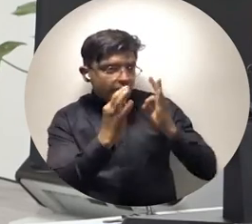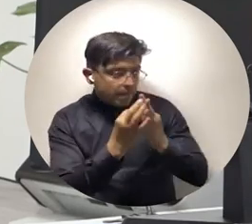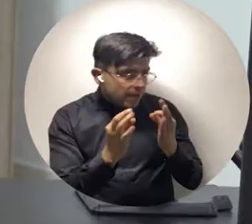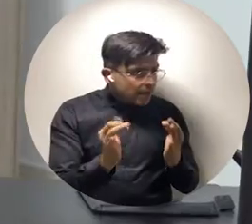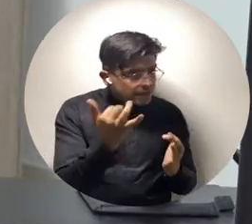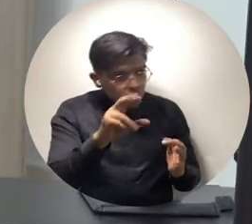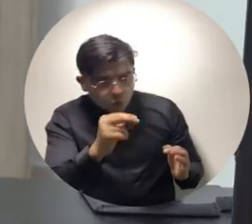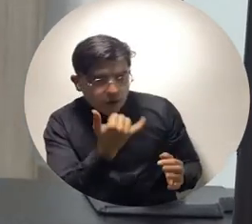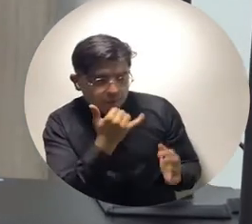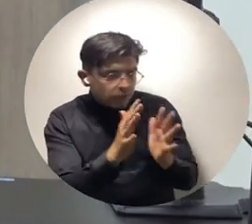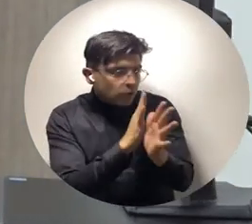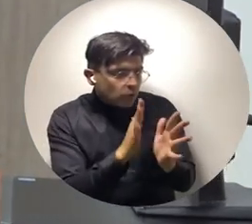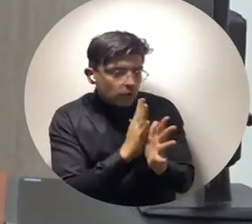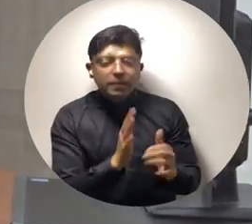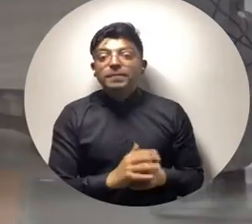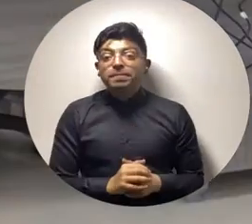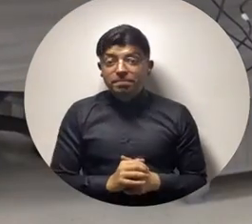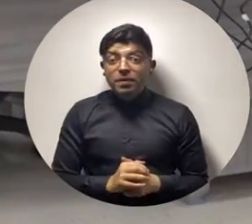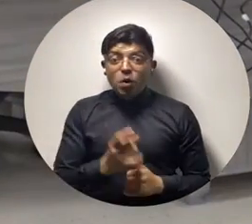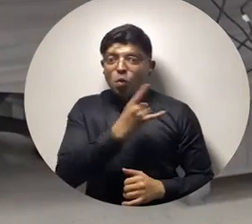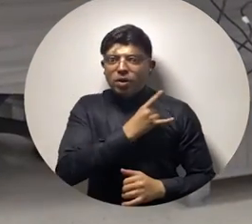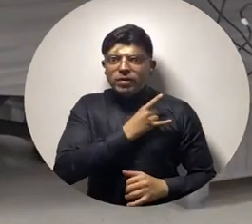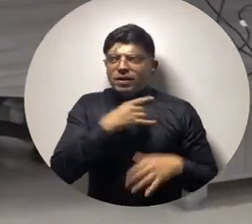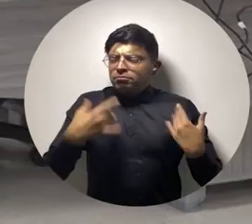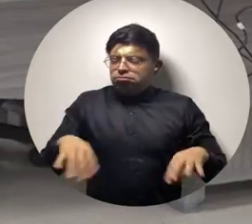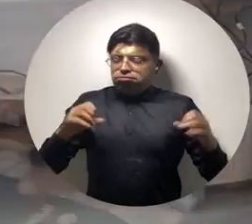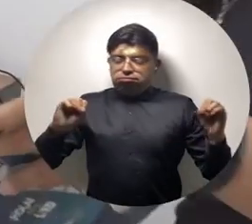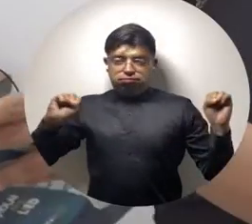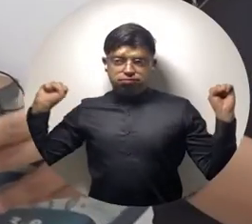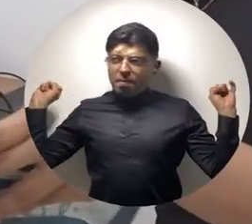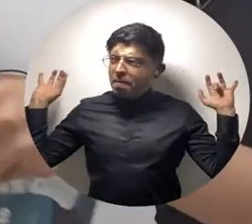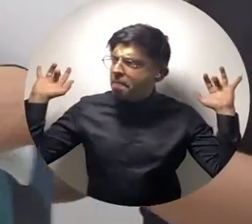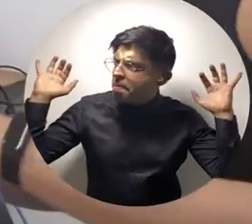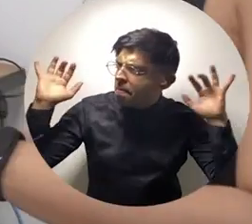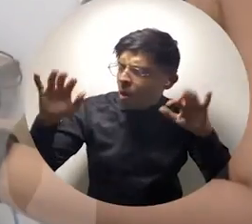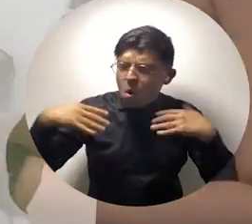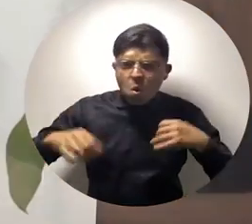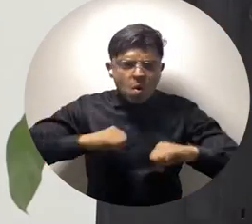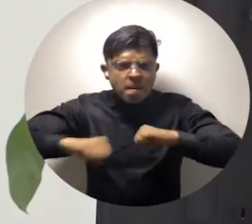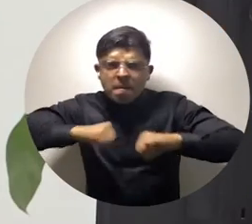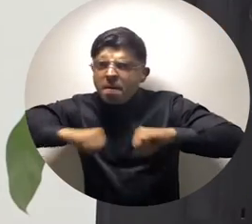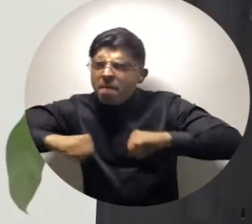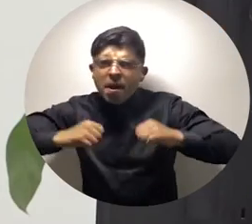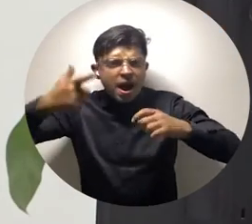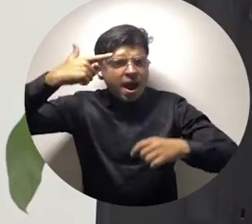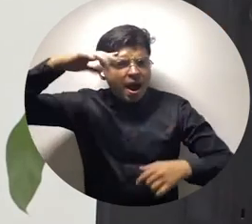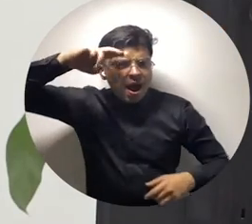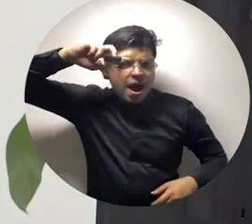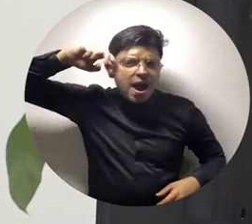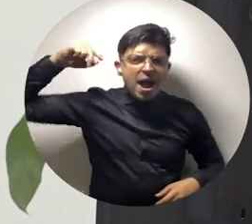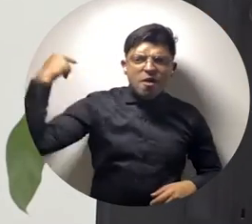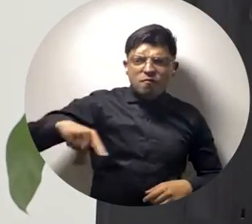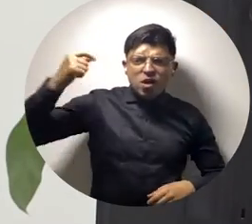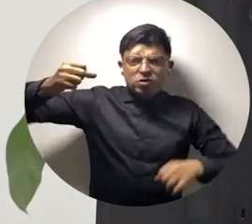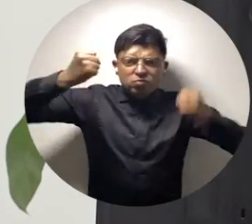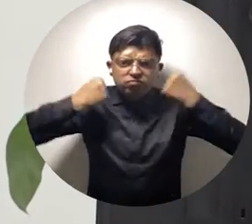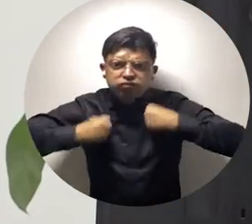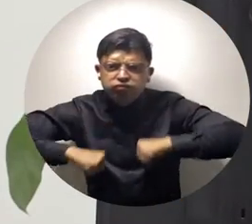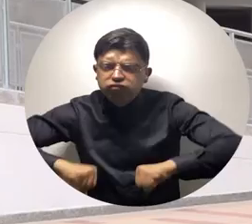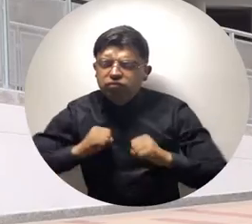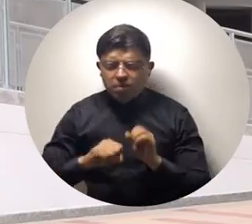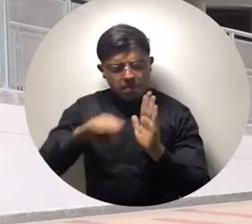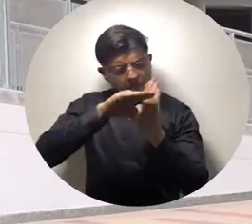familia completa. Es un tiempo donde la universidad maratónicamente ha hecho todos los esfuerzos por brindar las